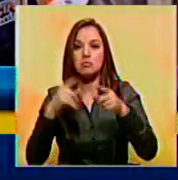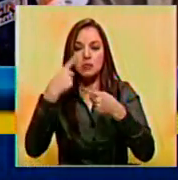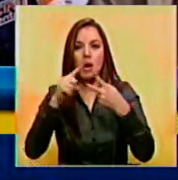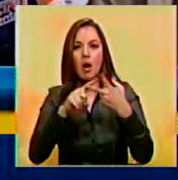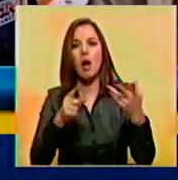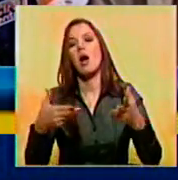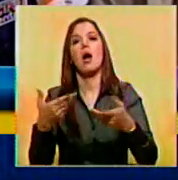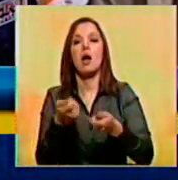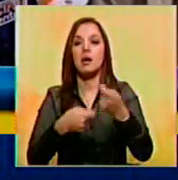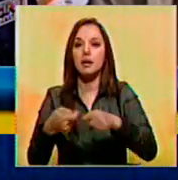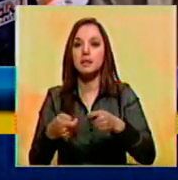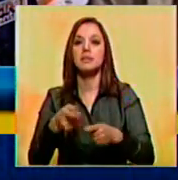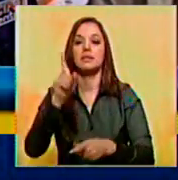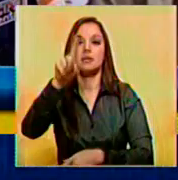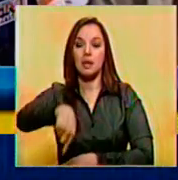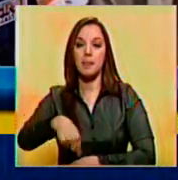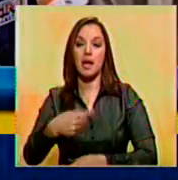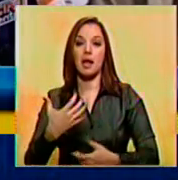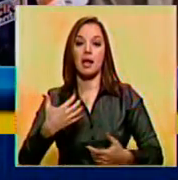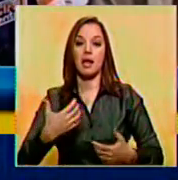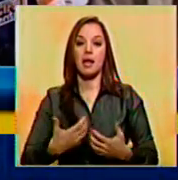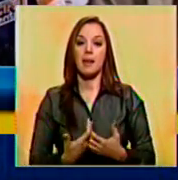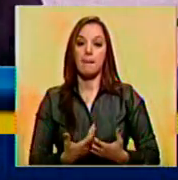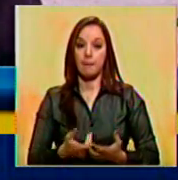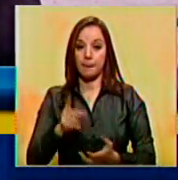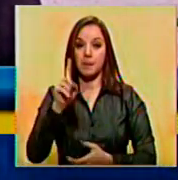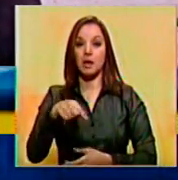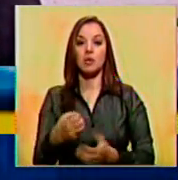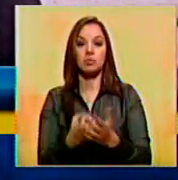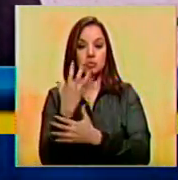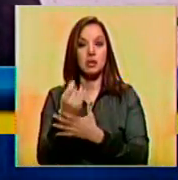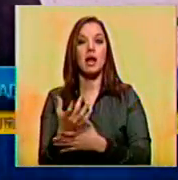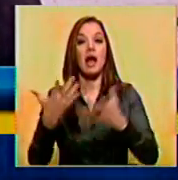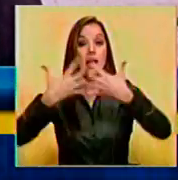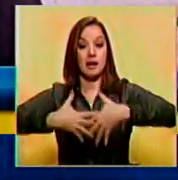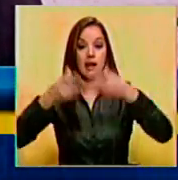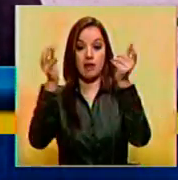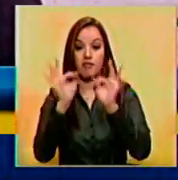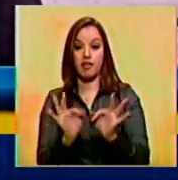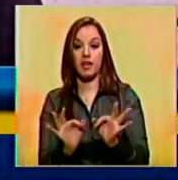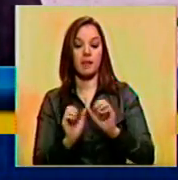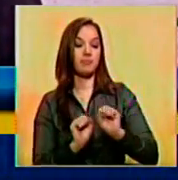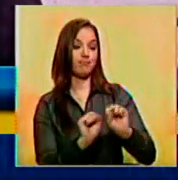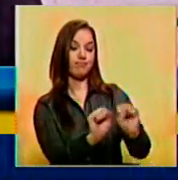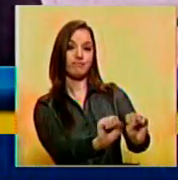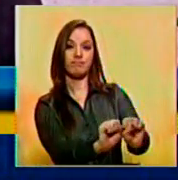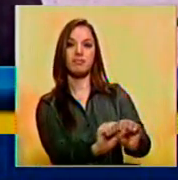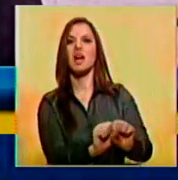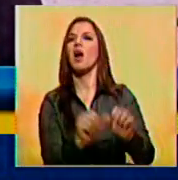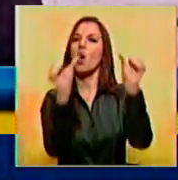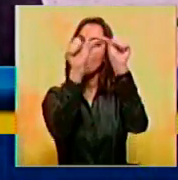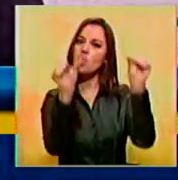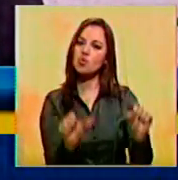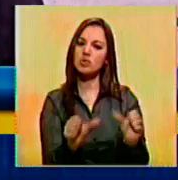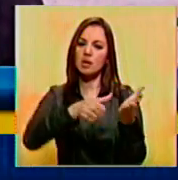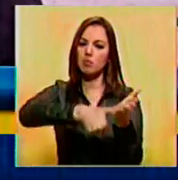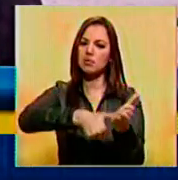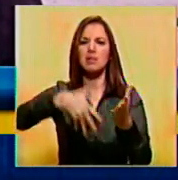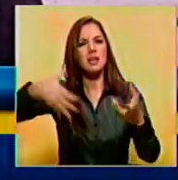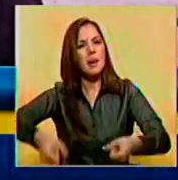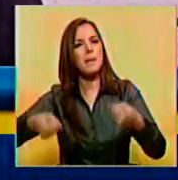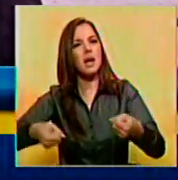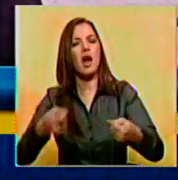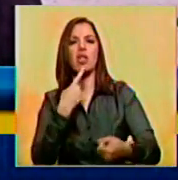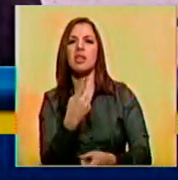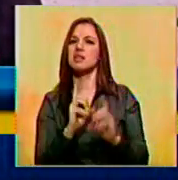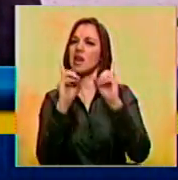generar inversión, generar empleo, generar productividad. Fede Cámaras también rechazó la posible implementación de un sistema biométrico en automercados. Dicen